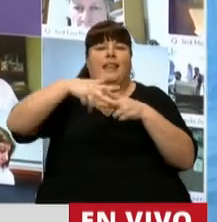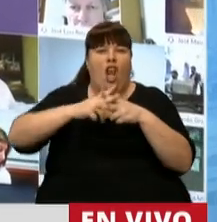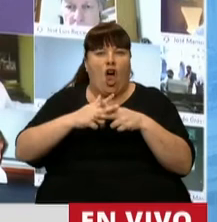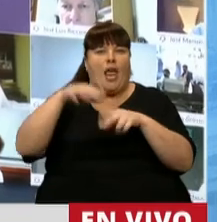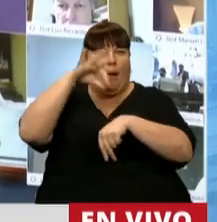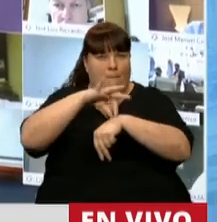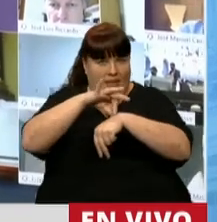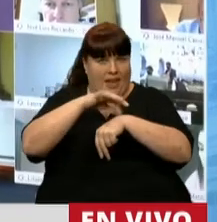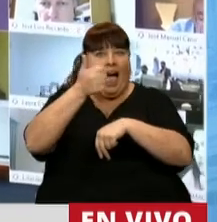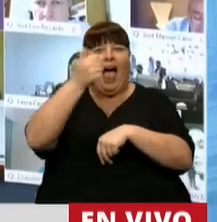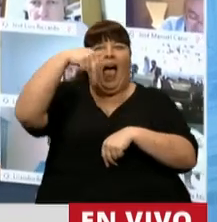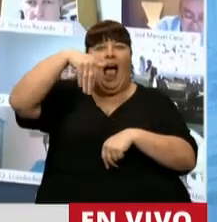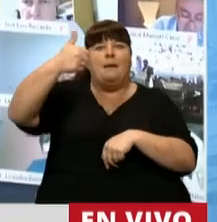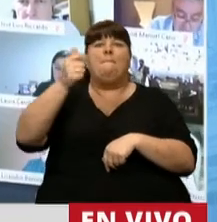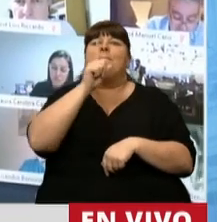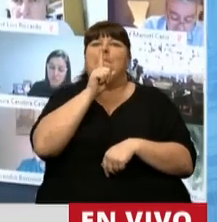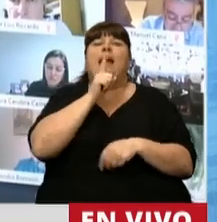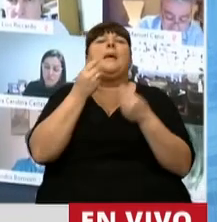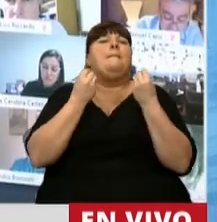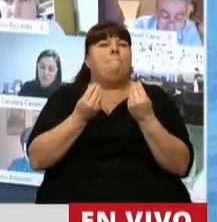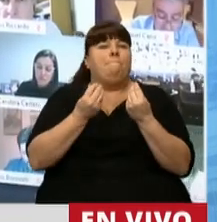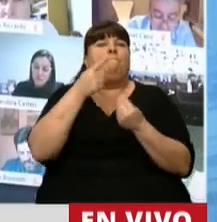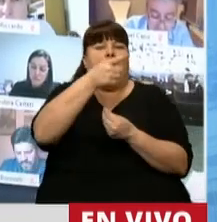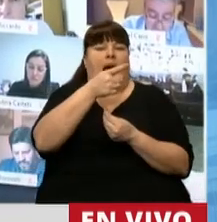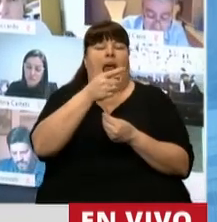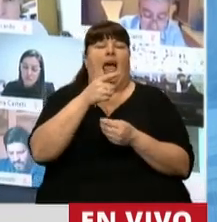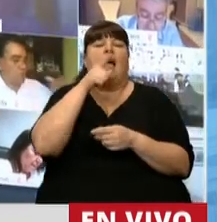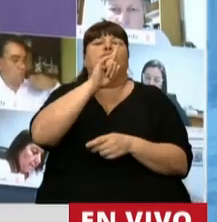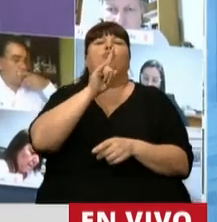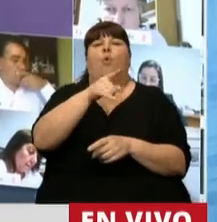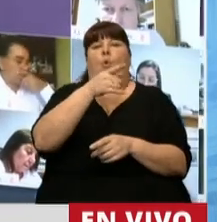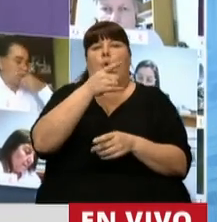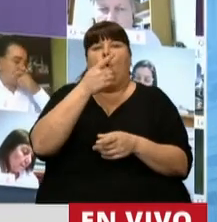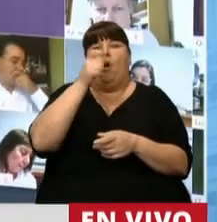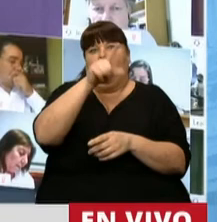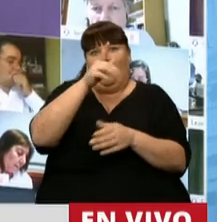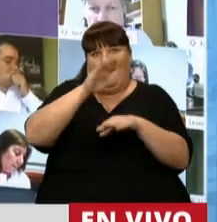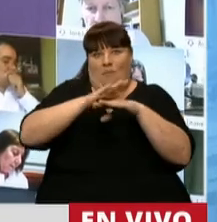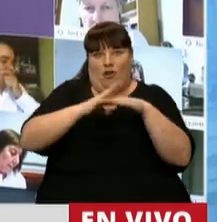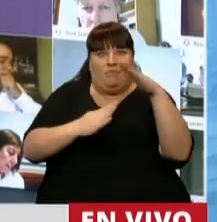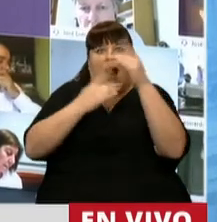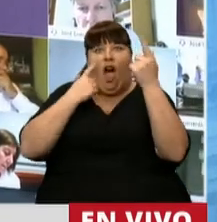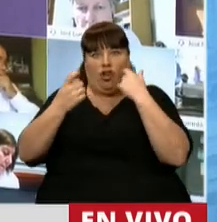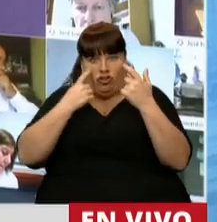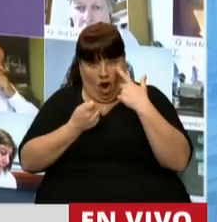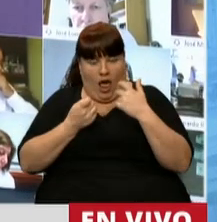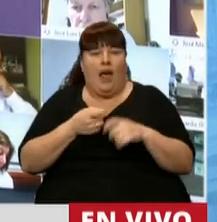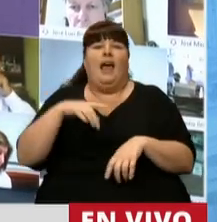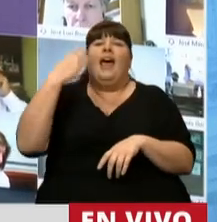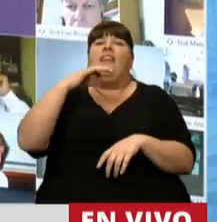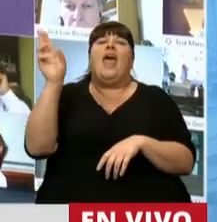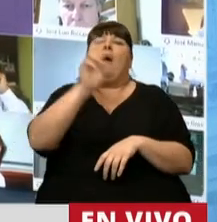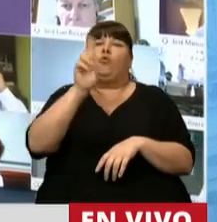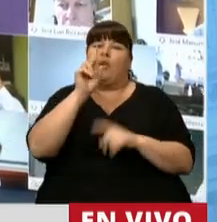Tecnología Médica, ANMAT, a los efectos de la intervención de su competencia y deben ser